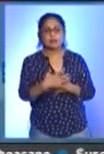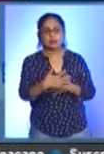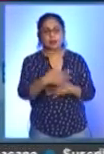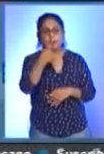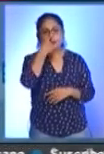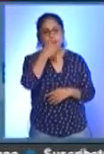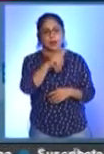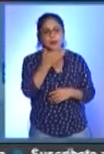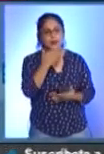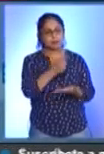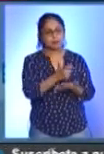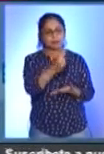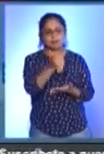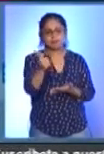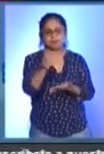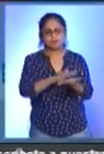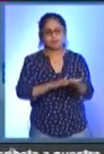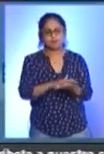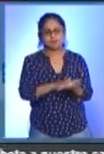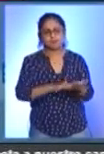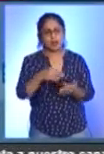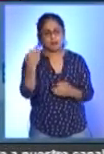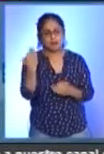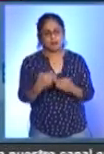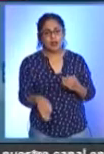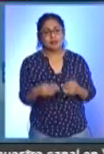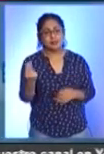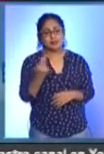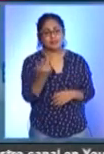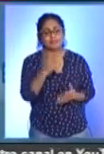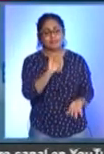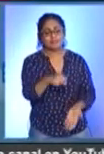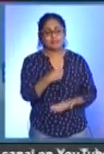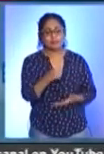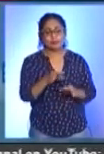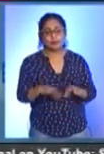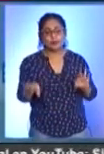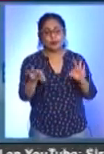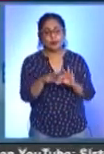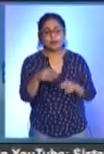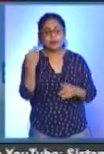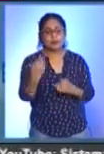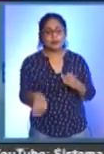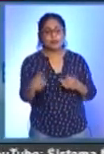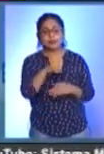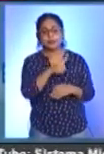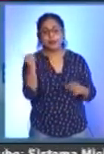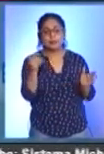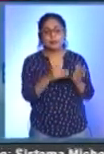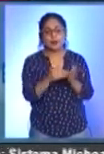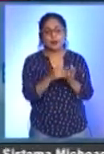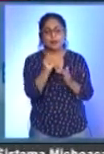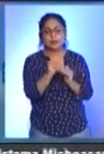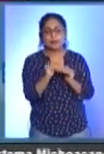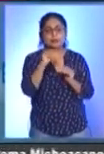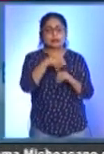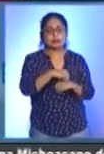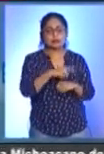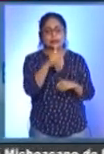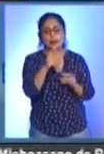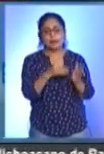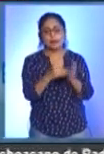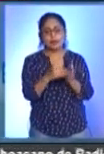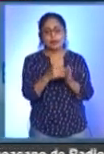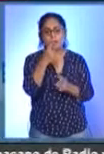poderla pagar en su totalidad. Falta una cantidad muy importante de recursos. Casi 100 millones de pesos, un poquito más de 100 millones de pesos para